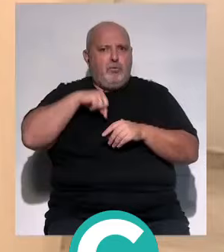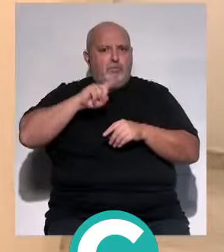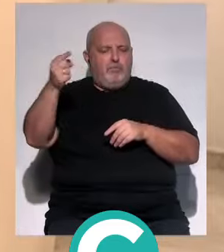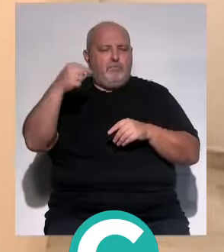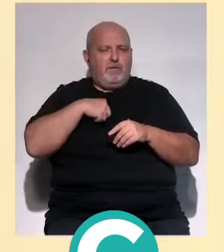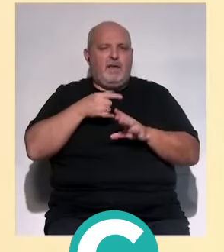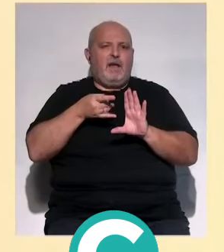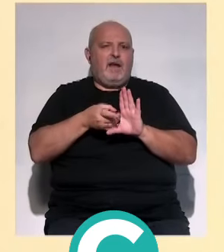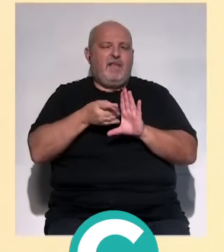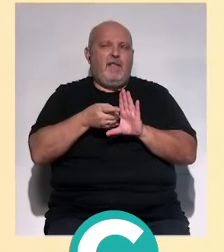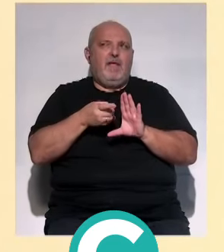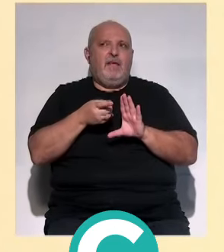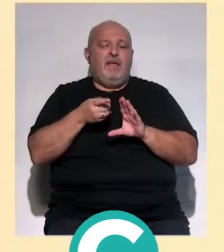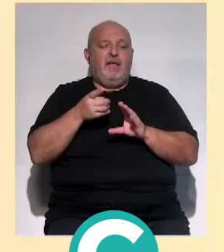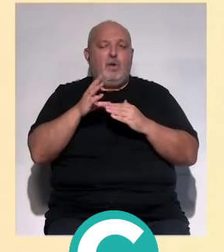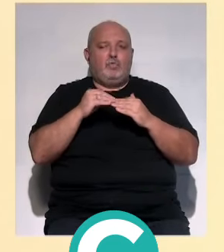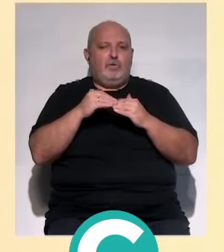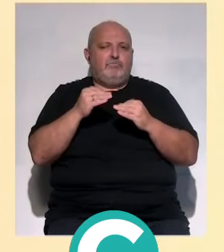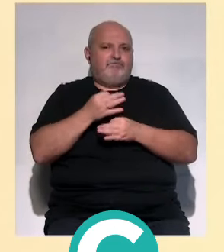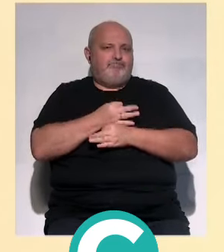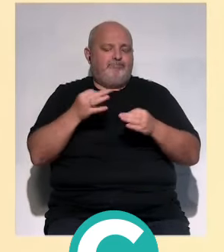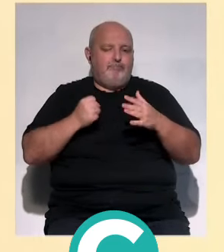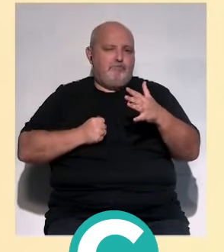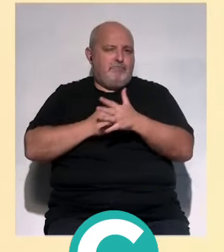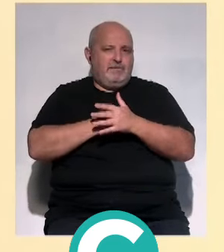que la calidad para el paciente sea máxima.